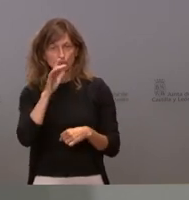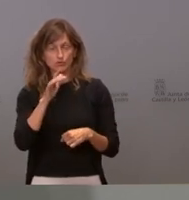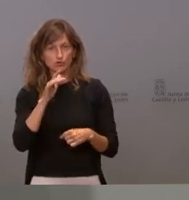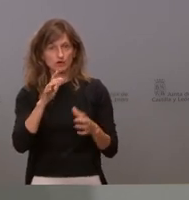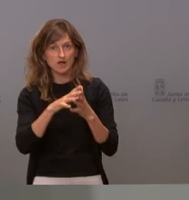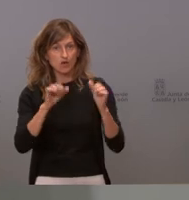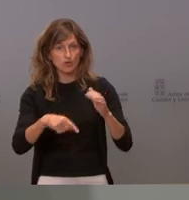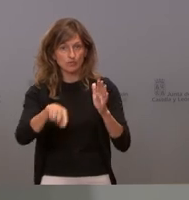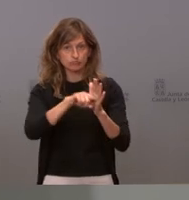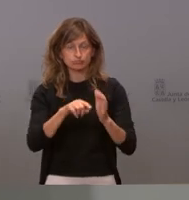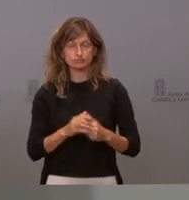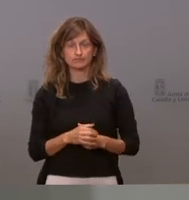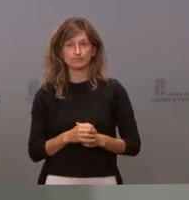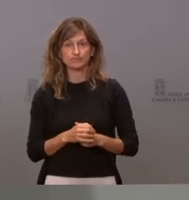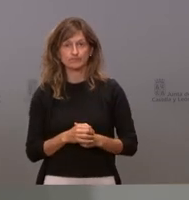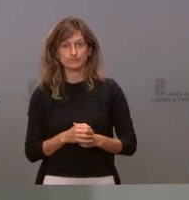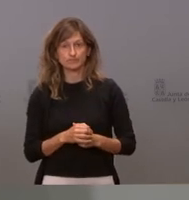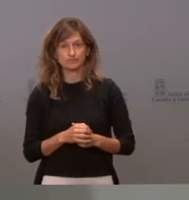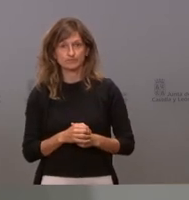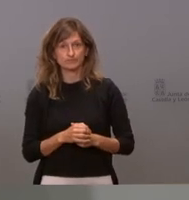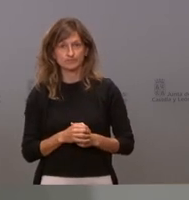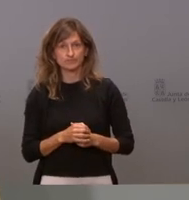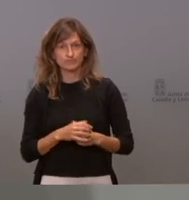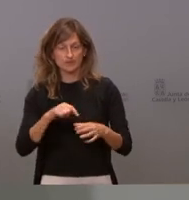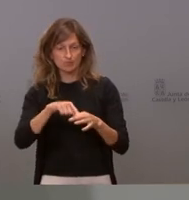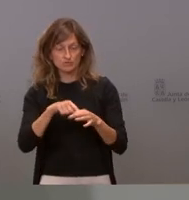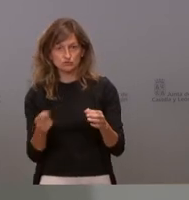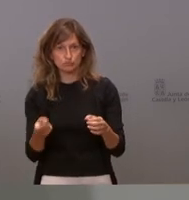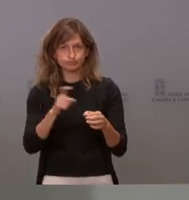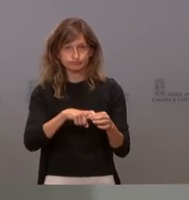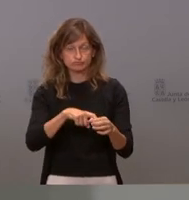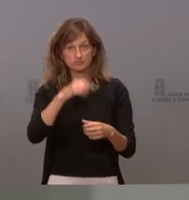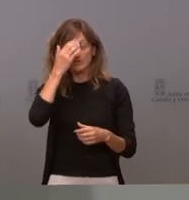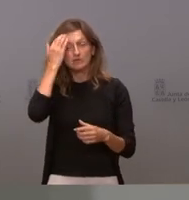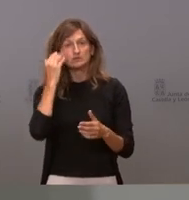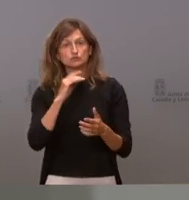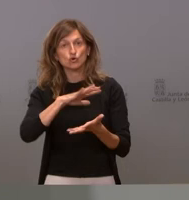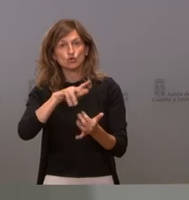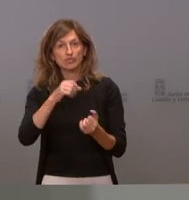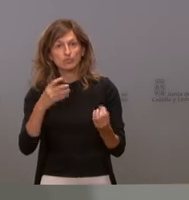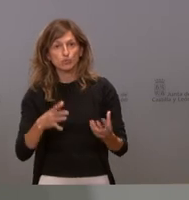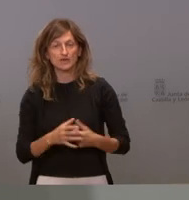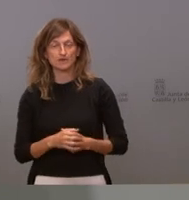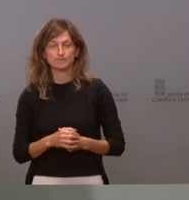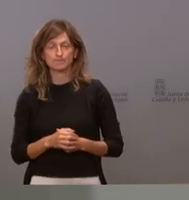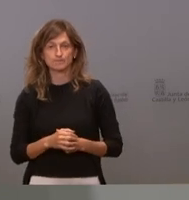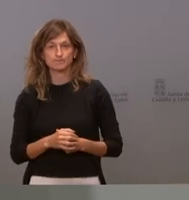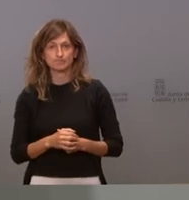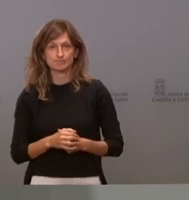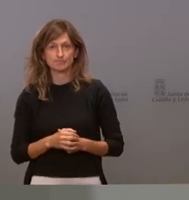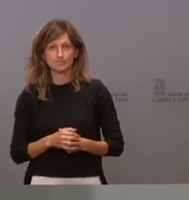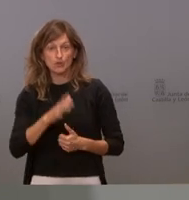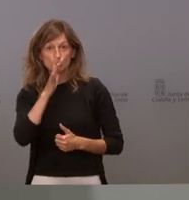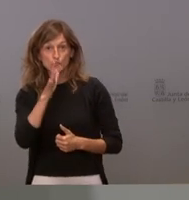este acuerdo de recolocación esto es una buena noticia y para esto está